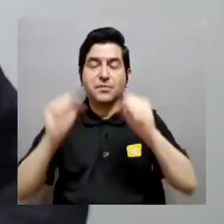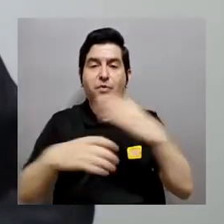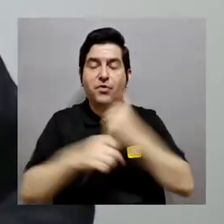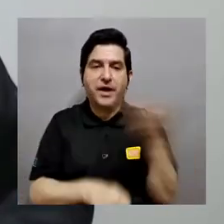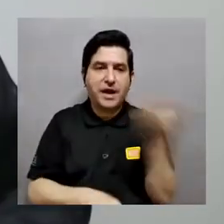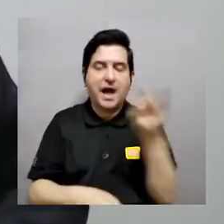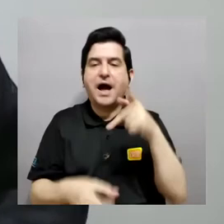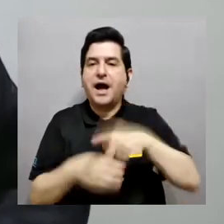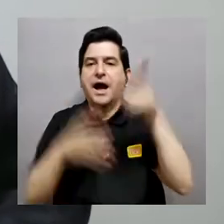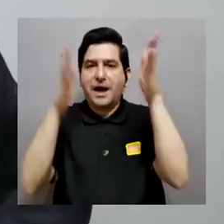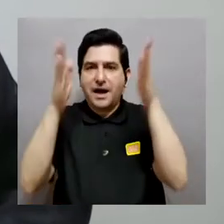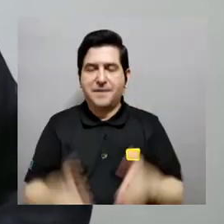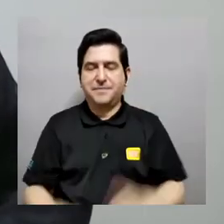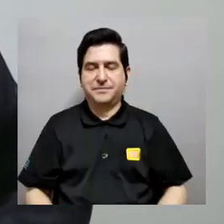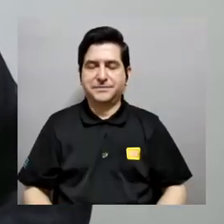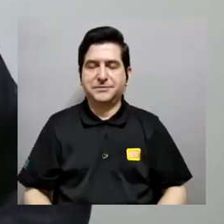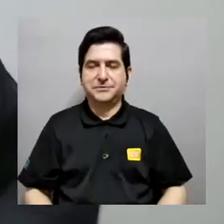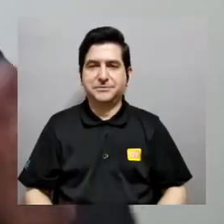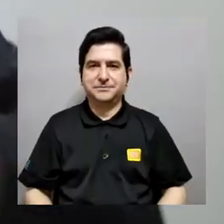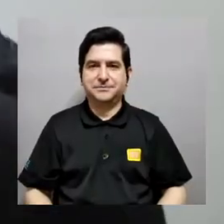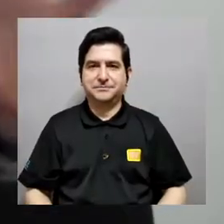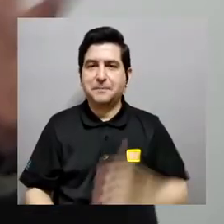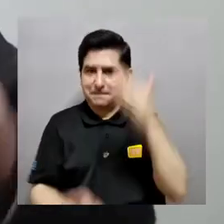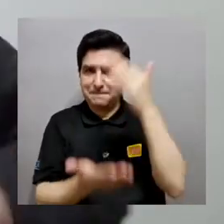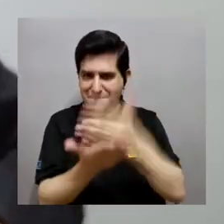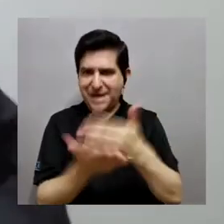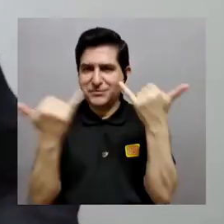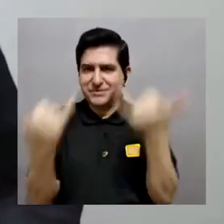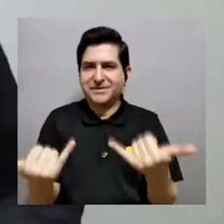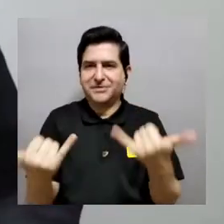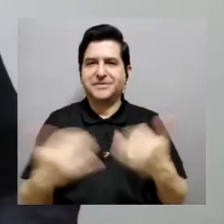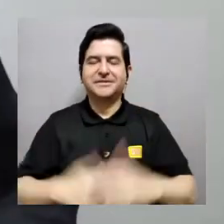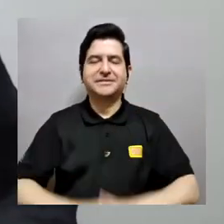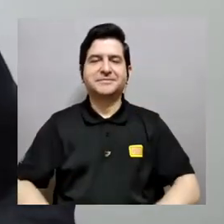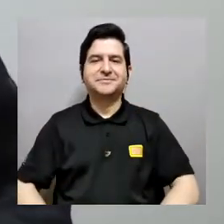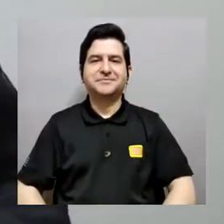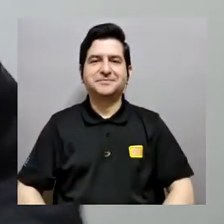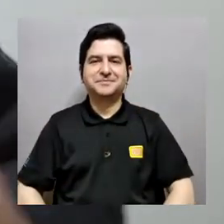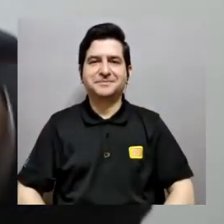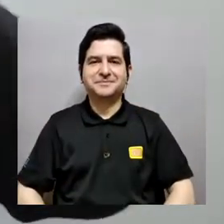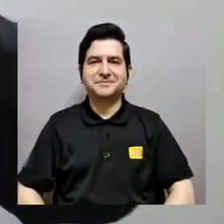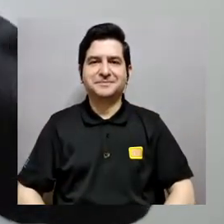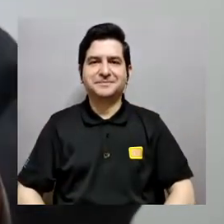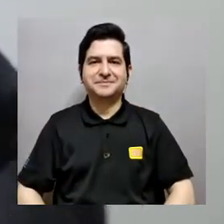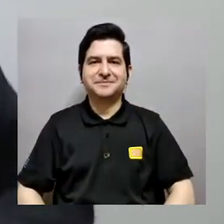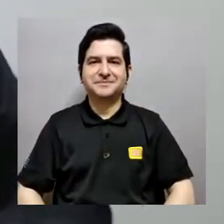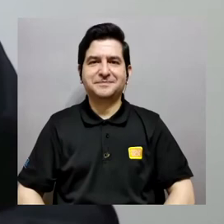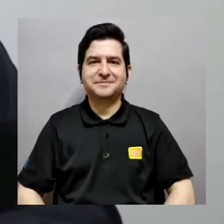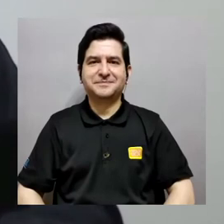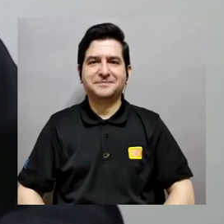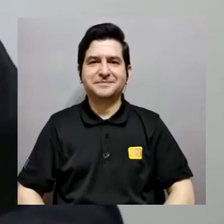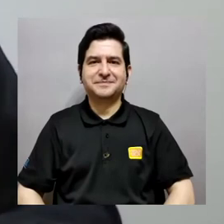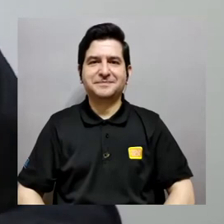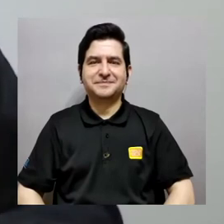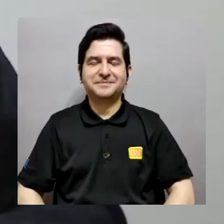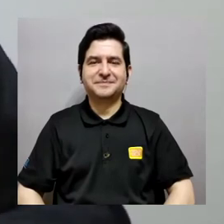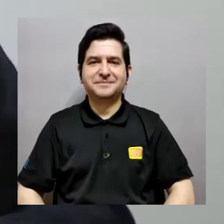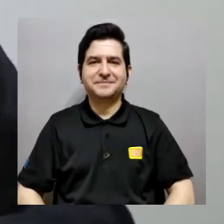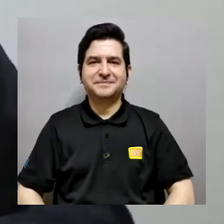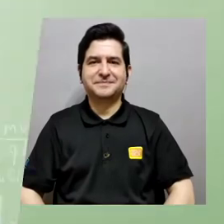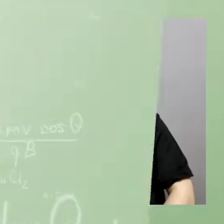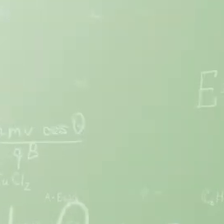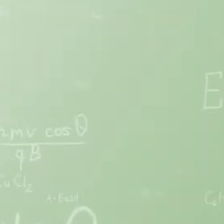preguntas allí disponibles que vamos a estarle haciendo a ambos participantes así que adelante vamos a una pequeña pausa